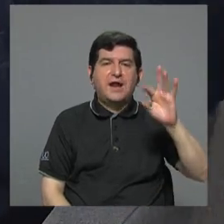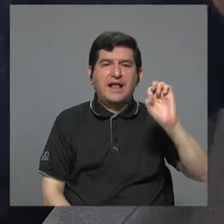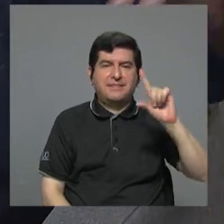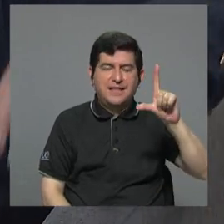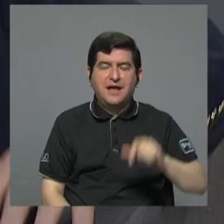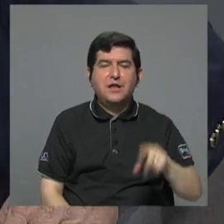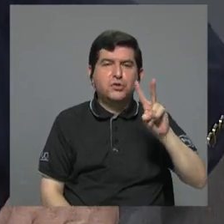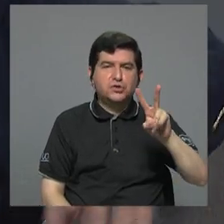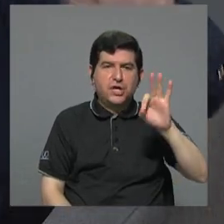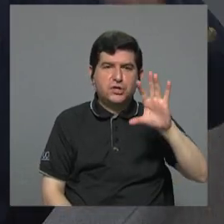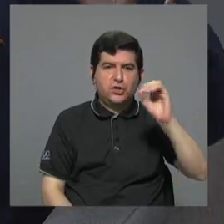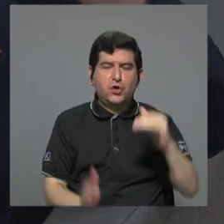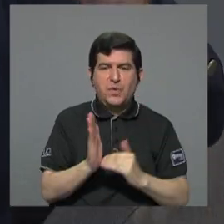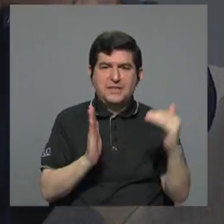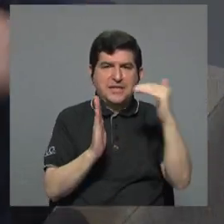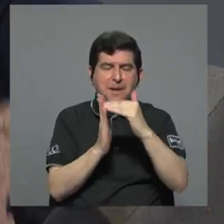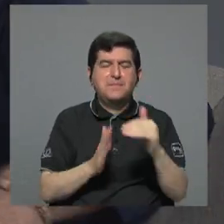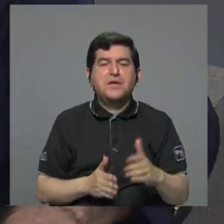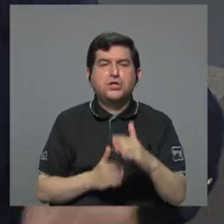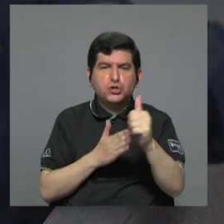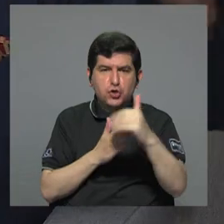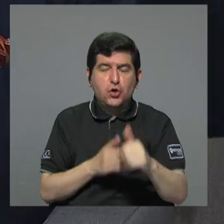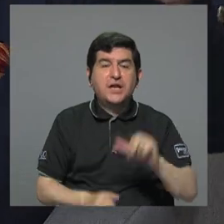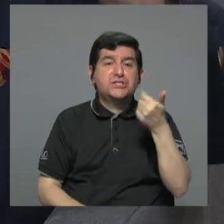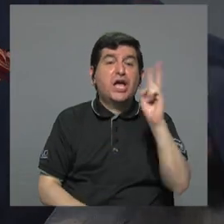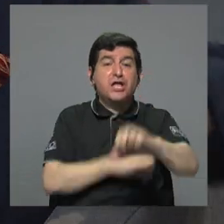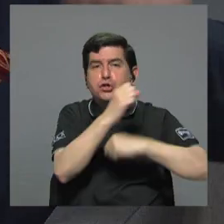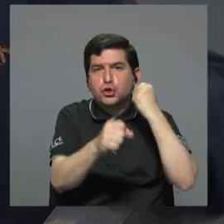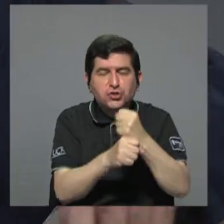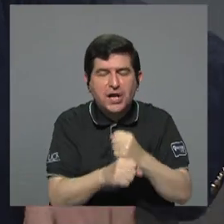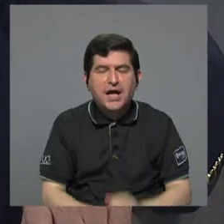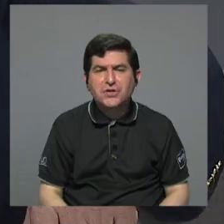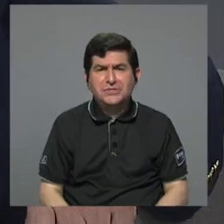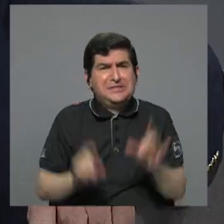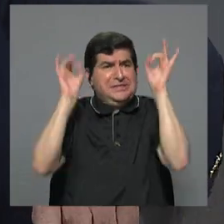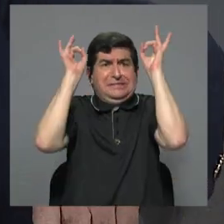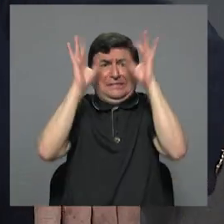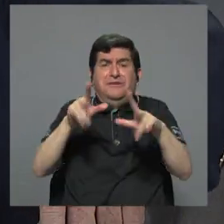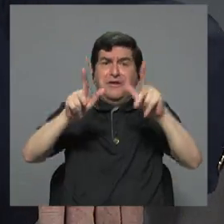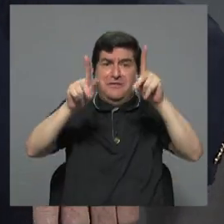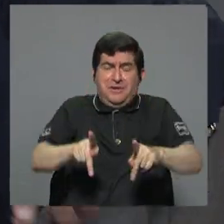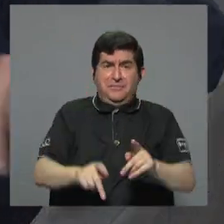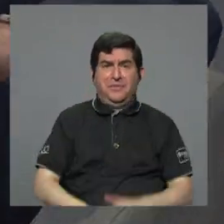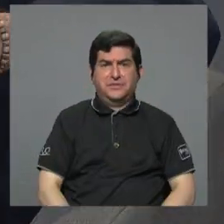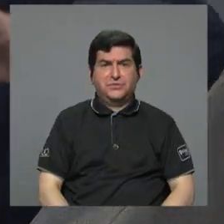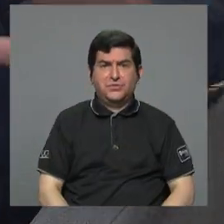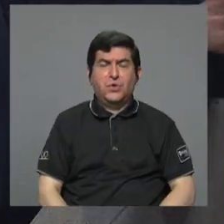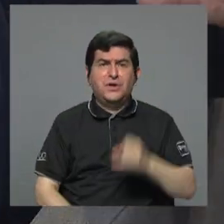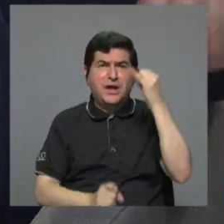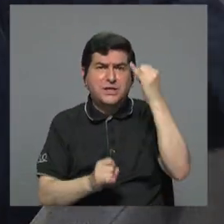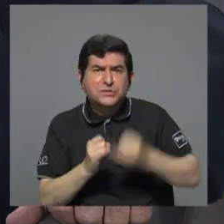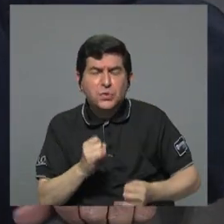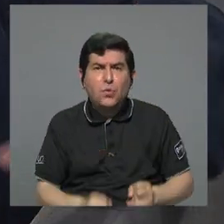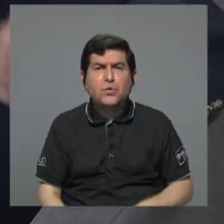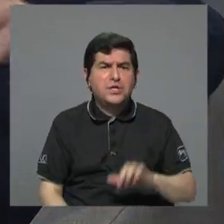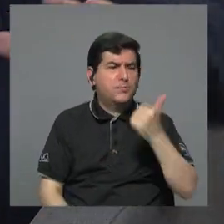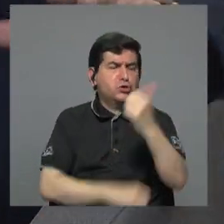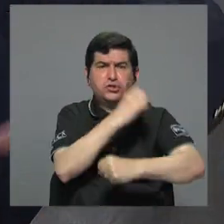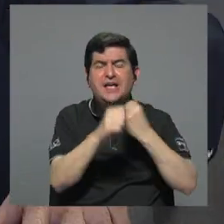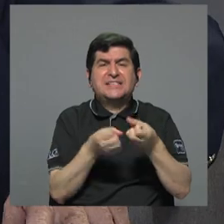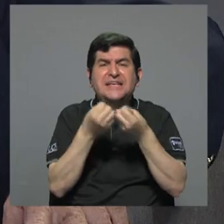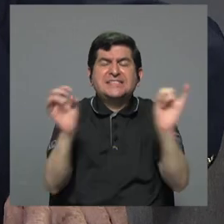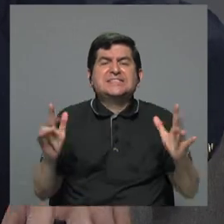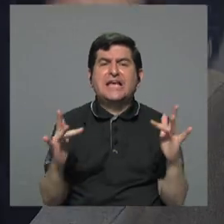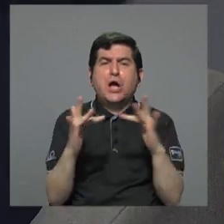290 millones de dólares tiene 12 años de tenerlos y es un crimen que hay gente que ha pasado la última década sin